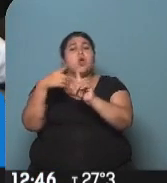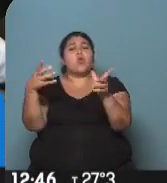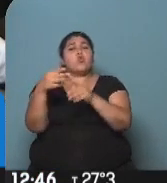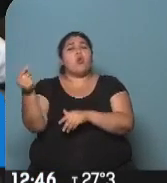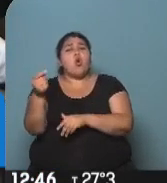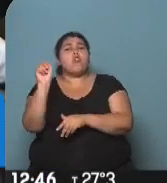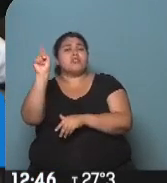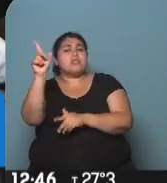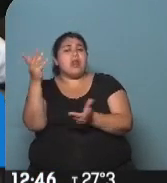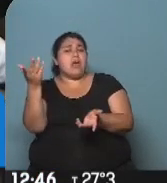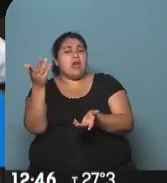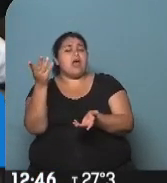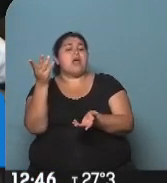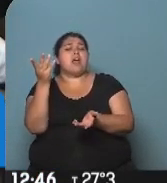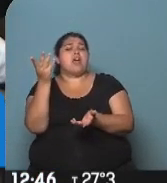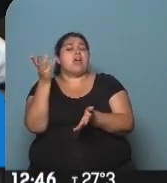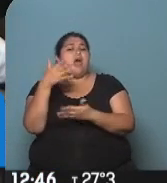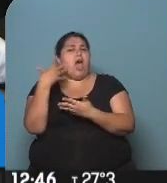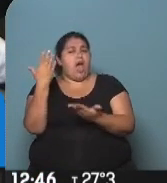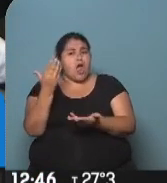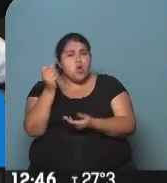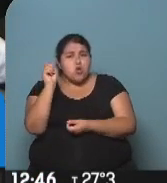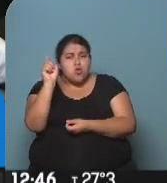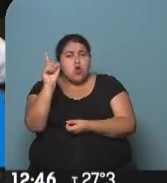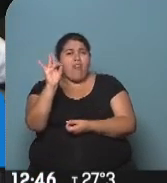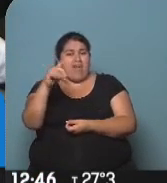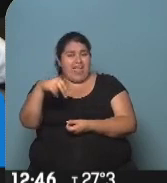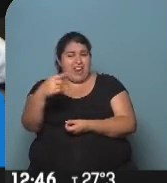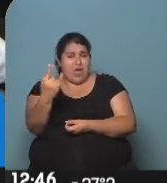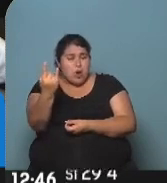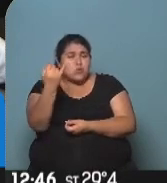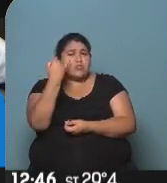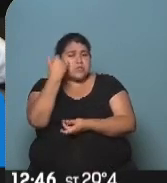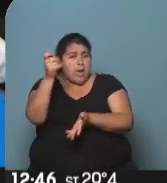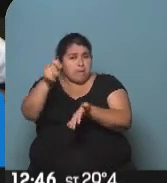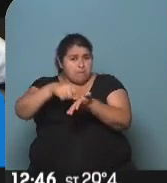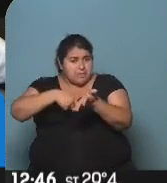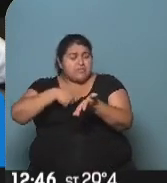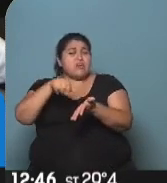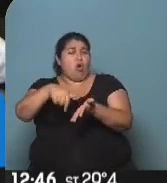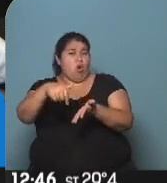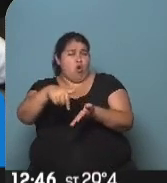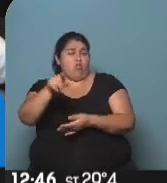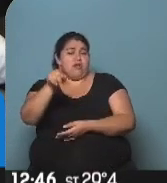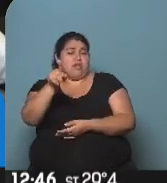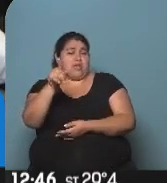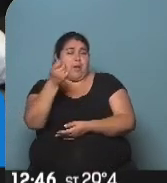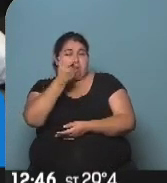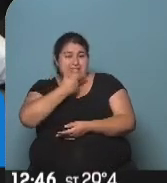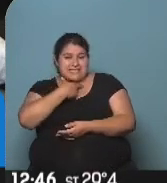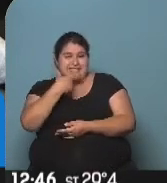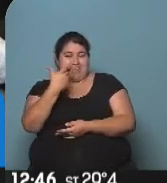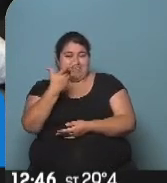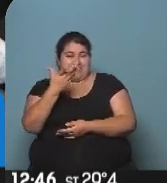dirigente de la oposición en relación al DNU que firmó el Presidente Macri esta semana. Muy bien,